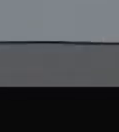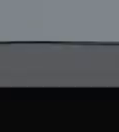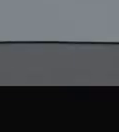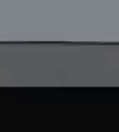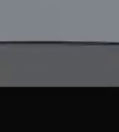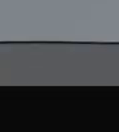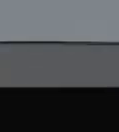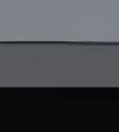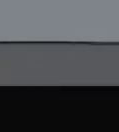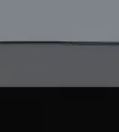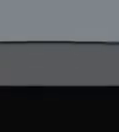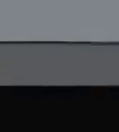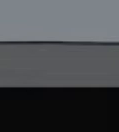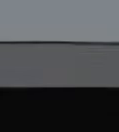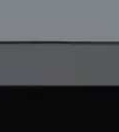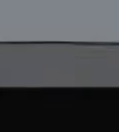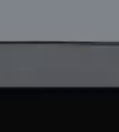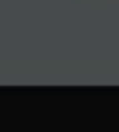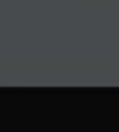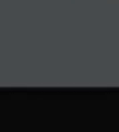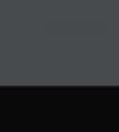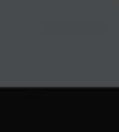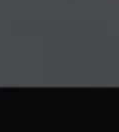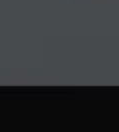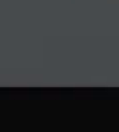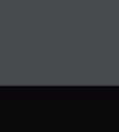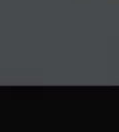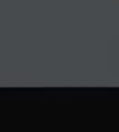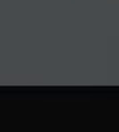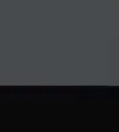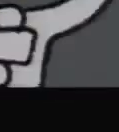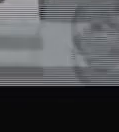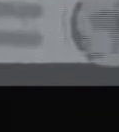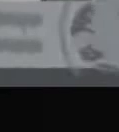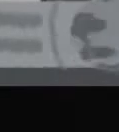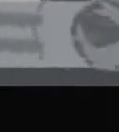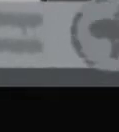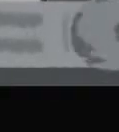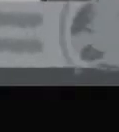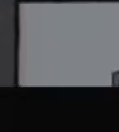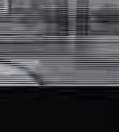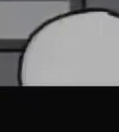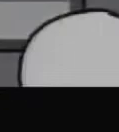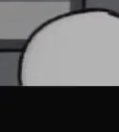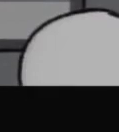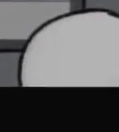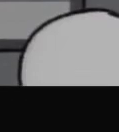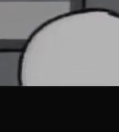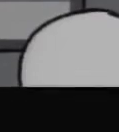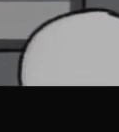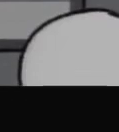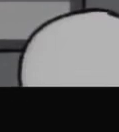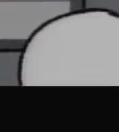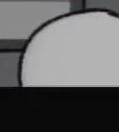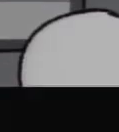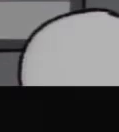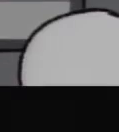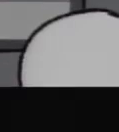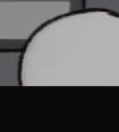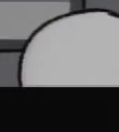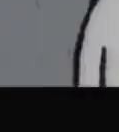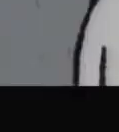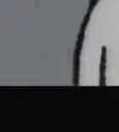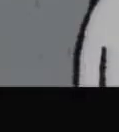Y el problema comienza a crecer de manera exponencial, poniendo a toda una ciudad o país en estado de alerta.